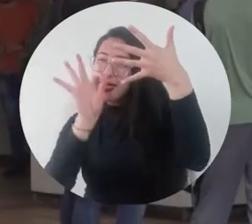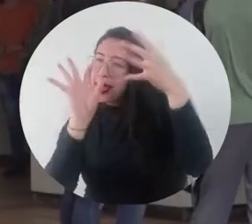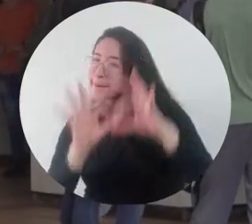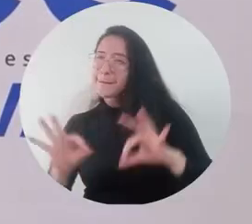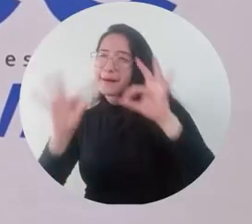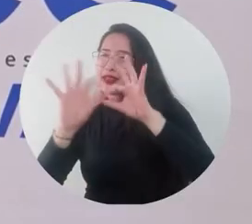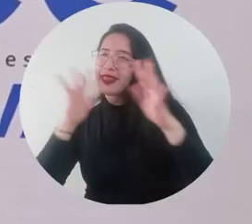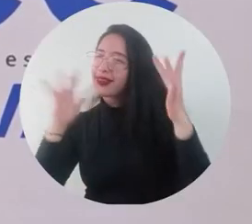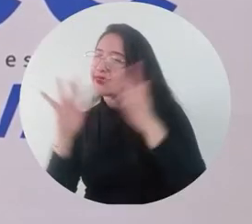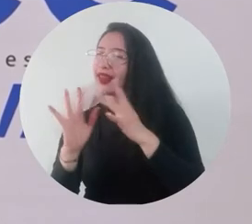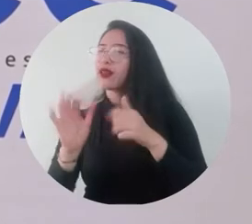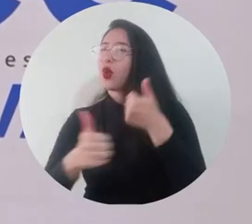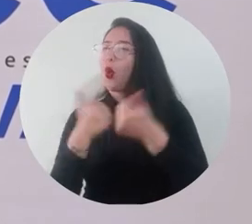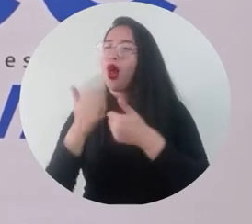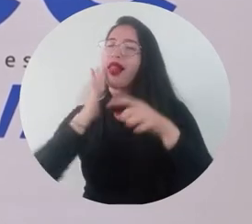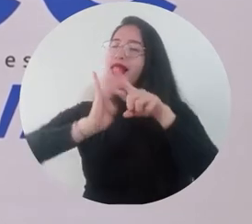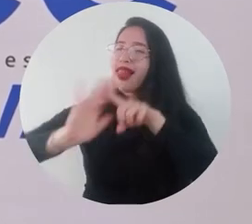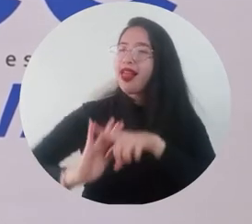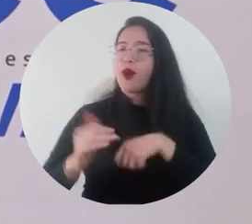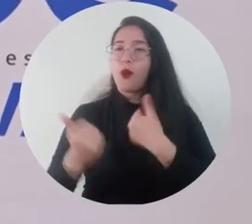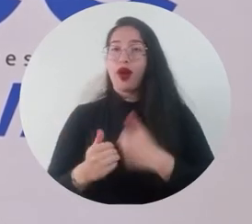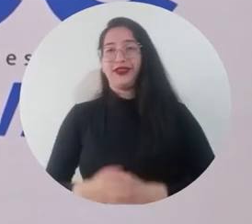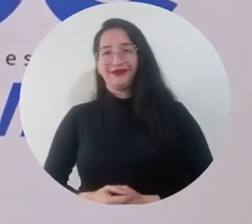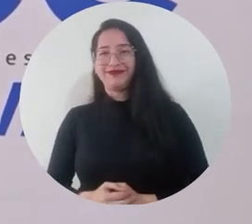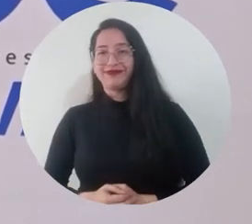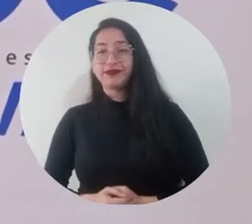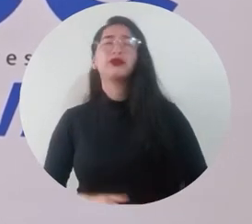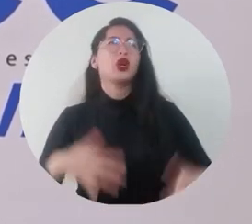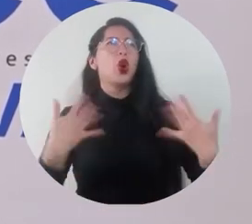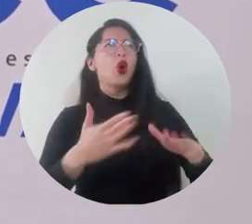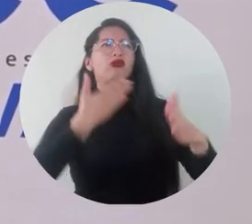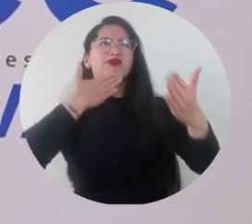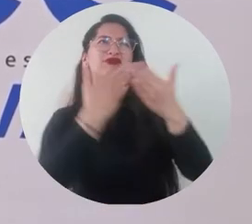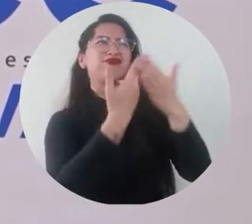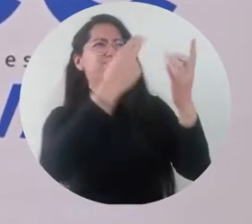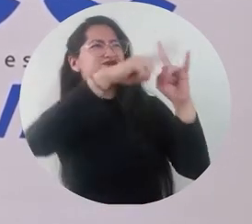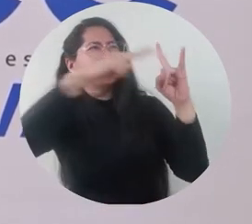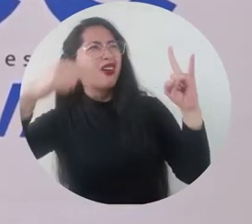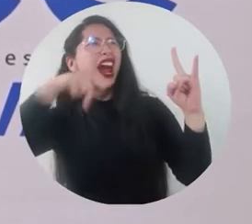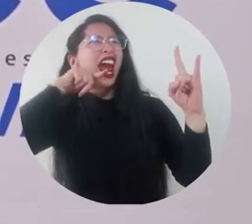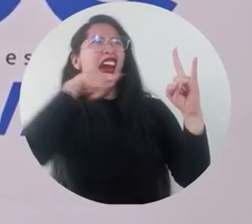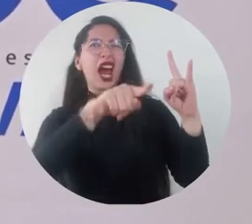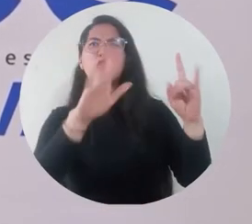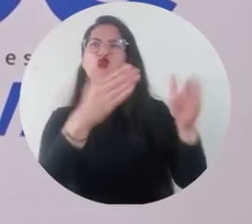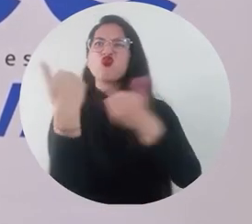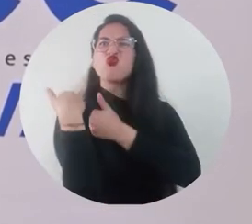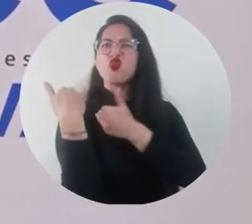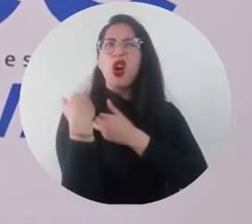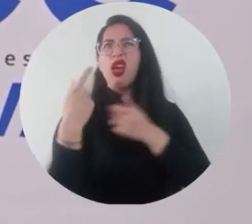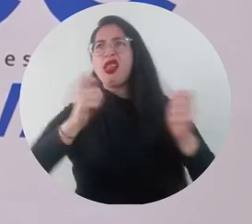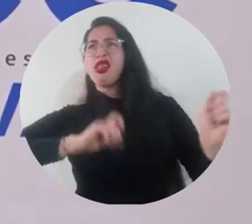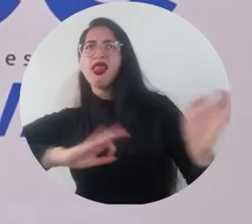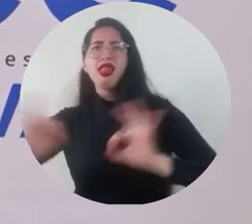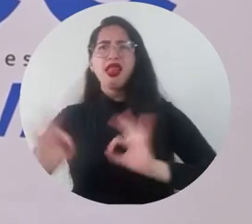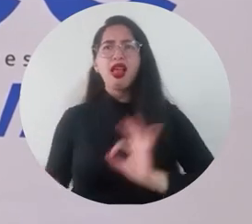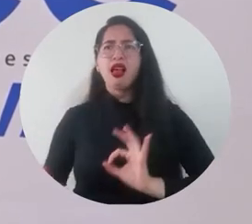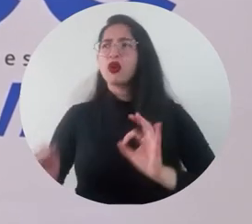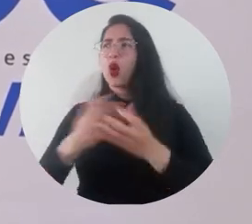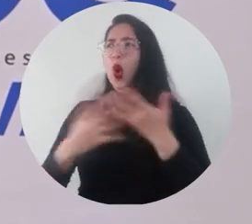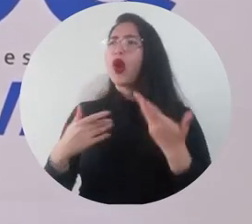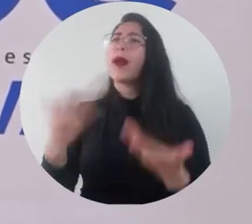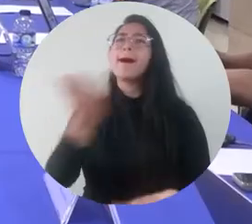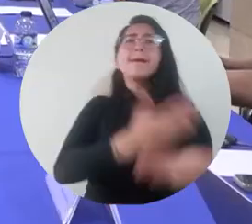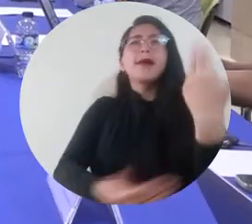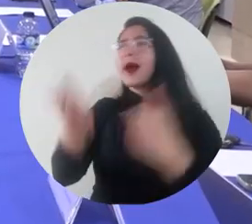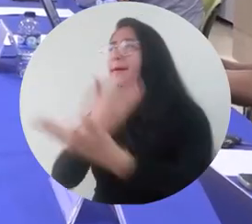seleccionar Felicitar a la Universidad de Magdalena porque es el puente constructor de muchas voces y autoridades